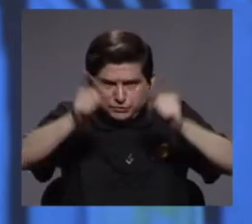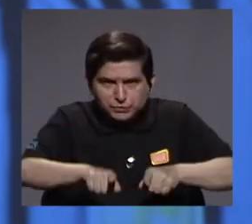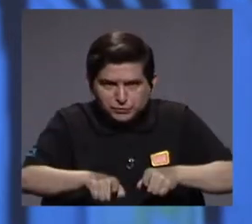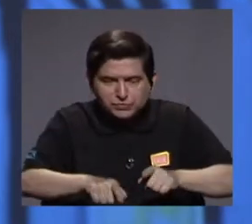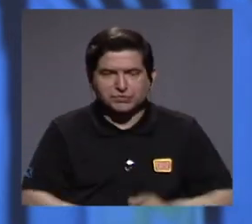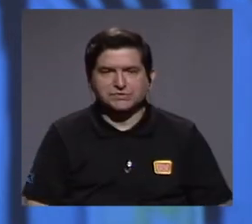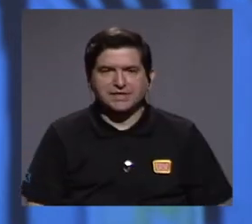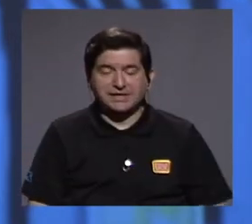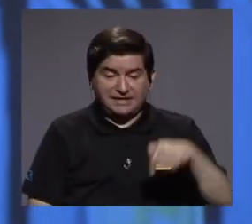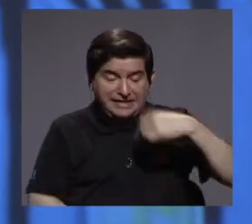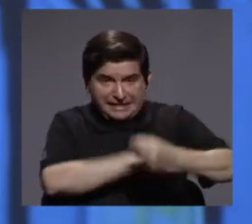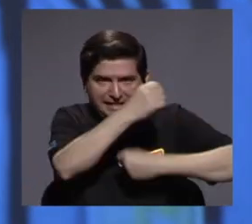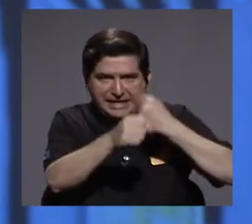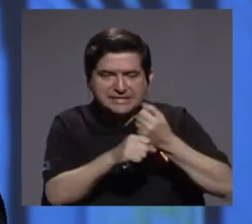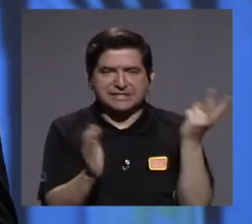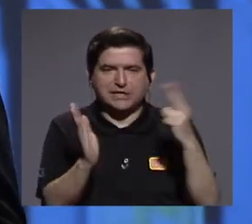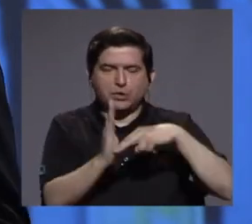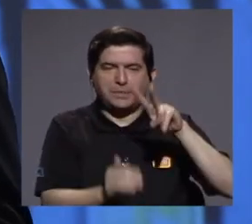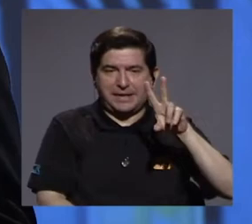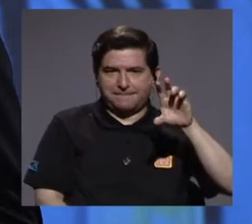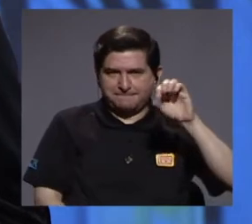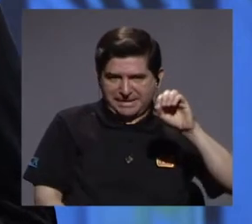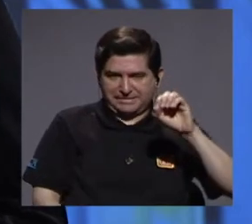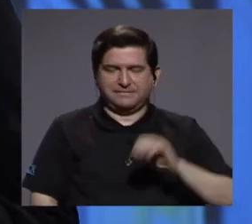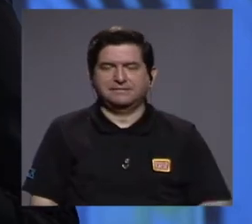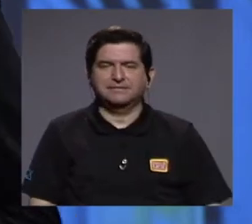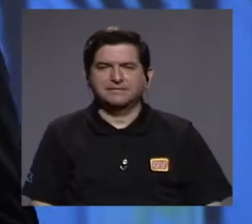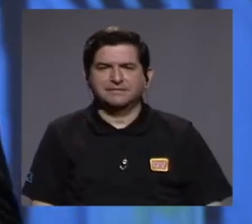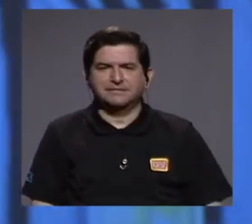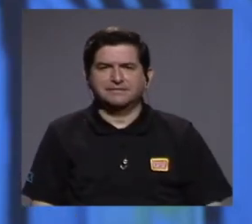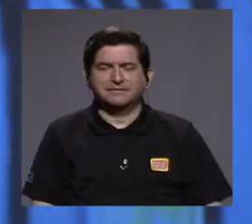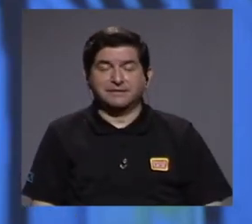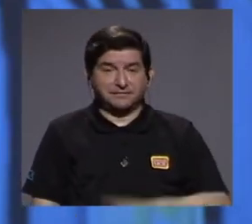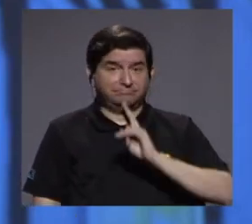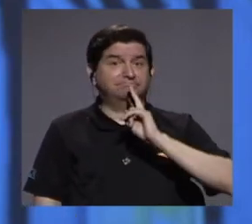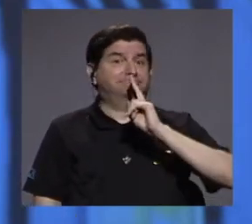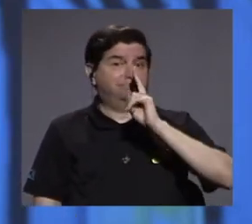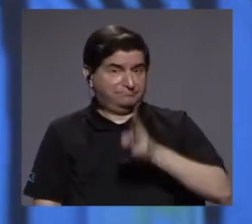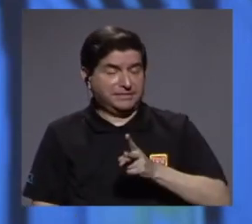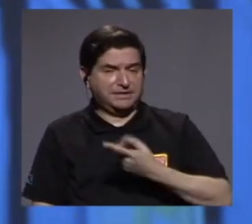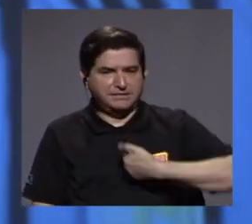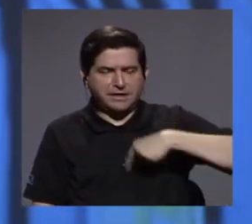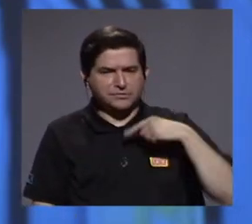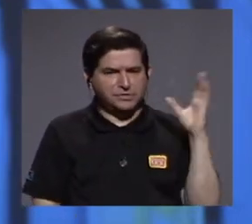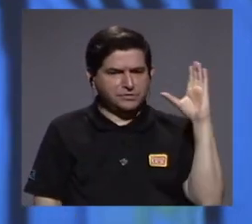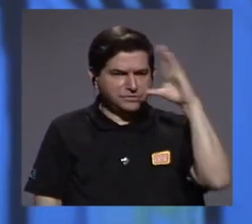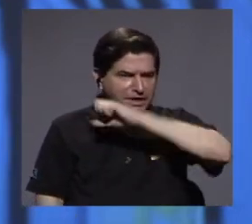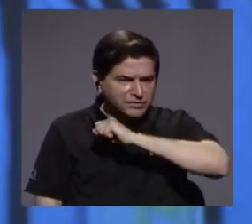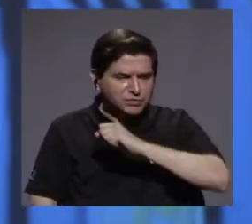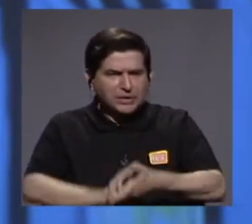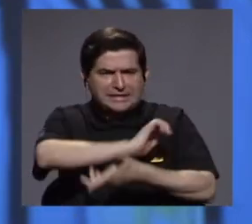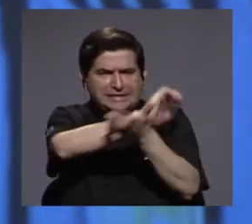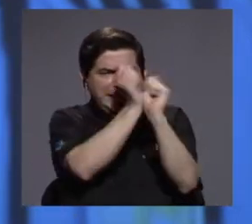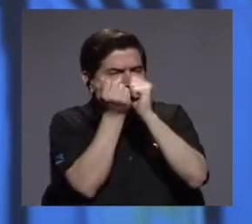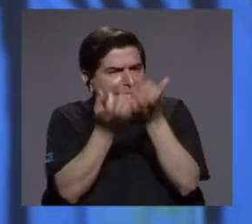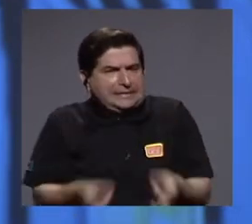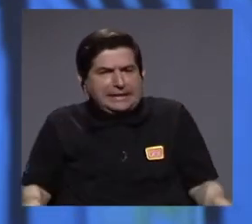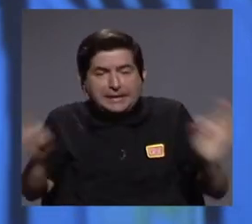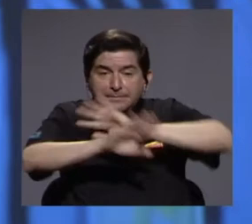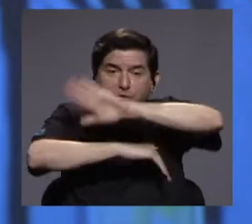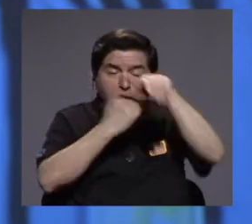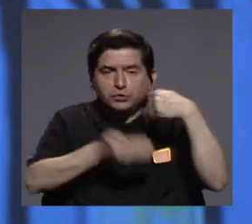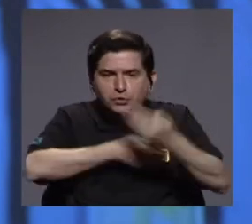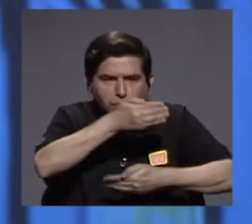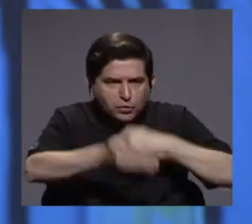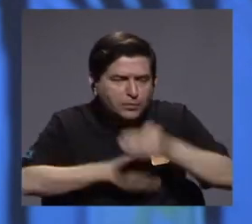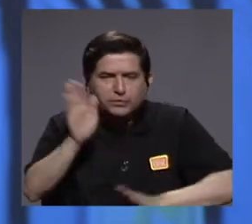en este año 2020, donde ciertamente vimos un cambio radical en todo el